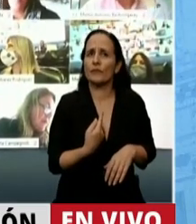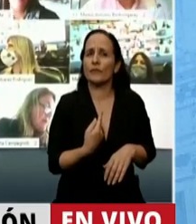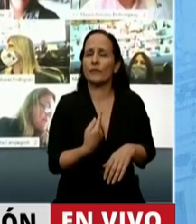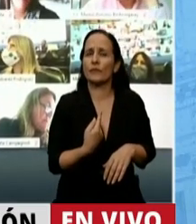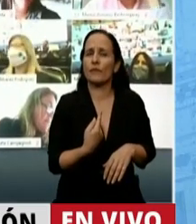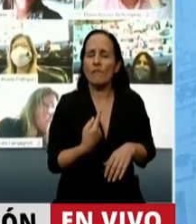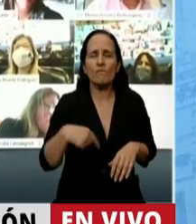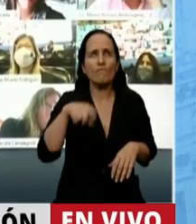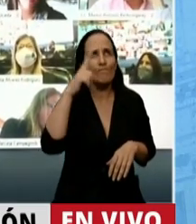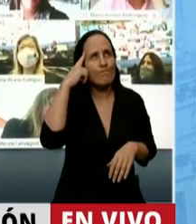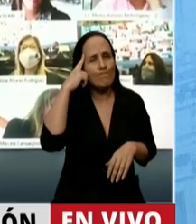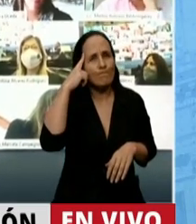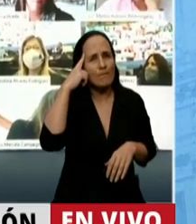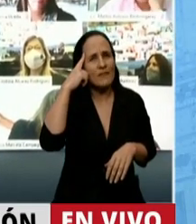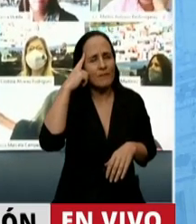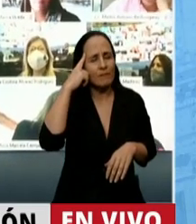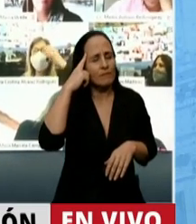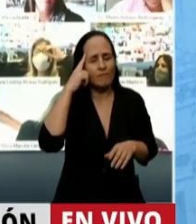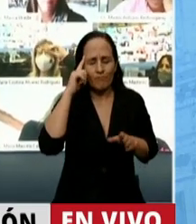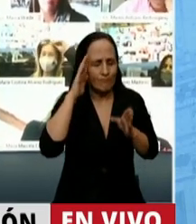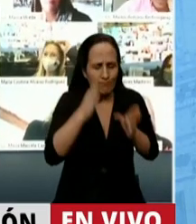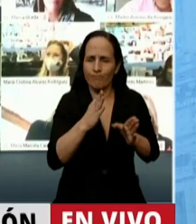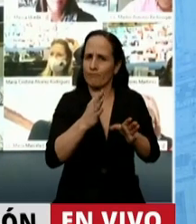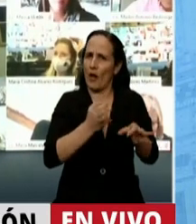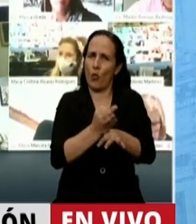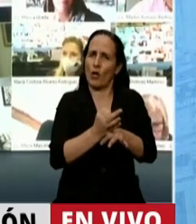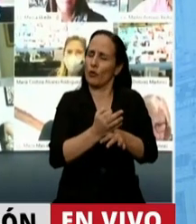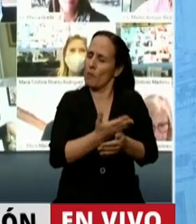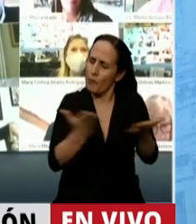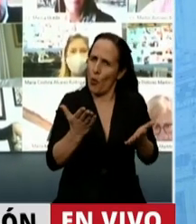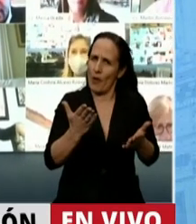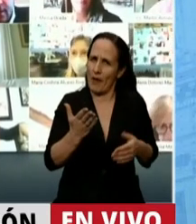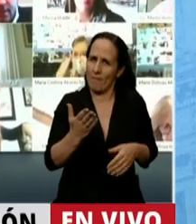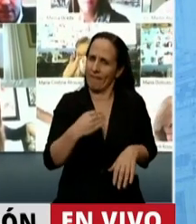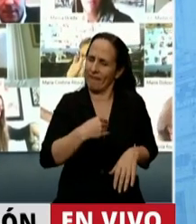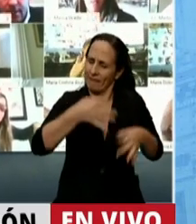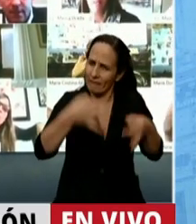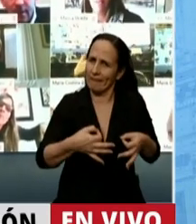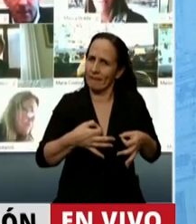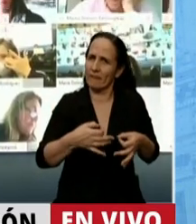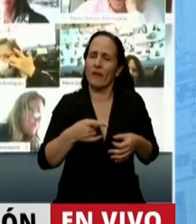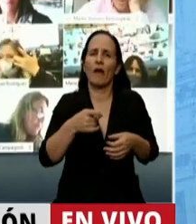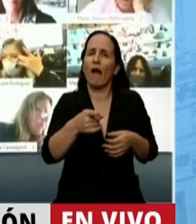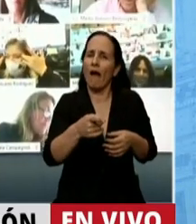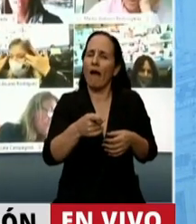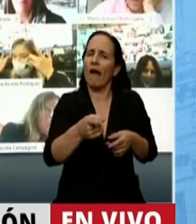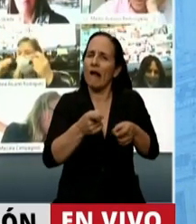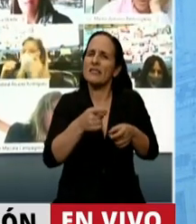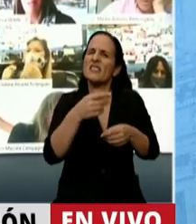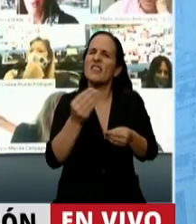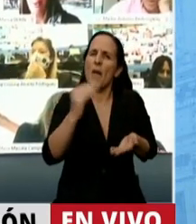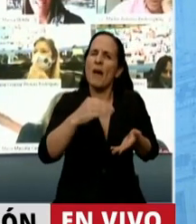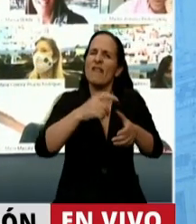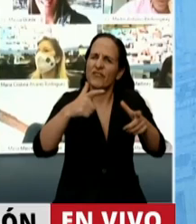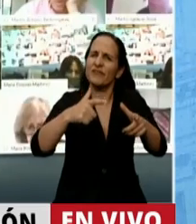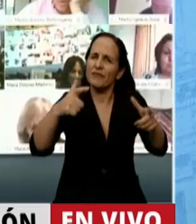Nosotros creemos en la educación pública, nosotros creemos en la necesidad de seguir ampliando y trabajando